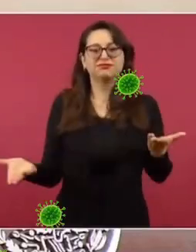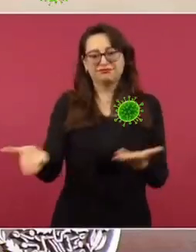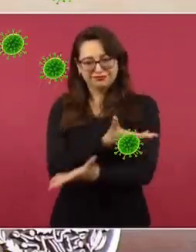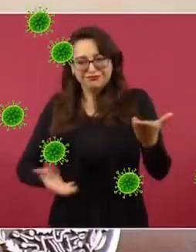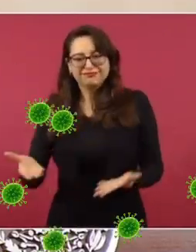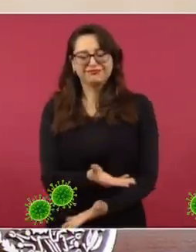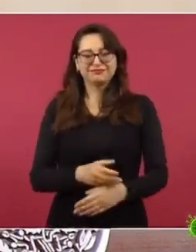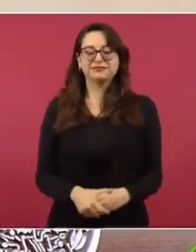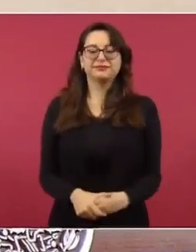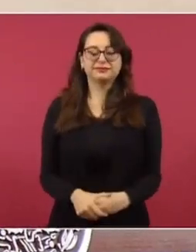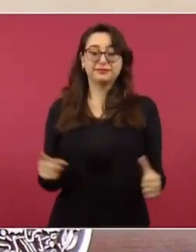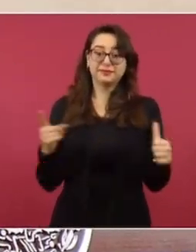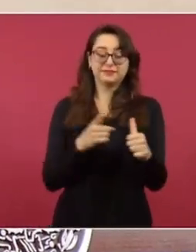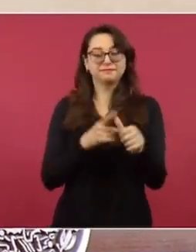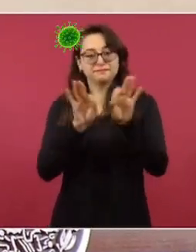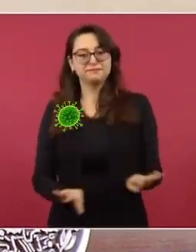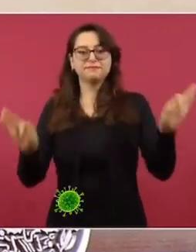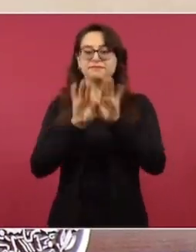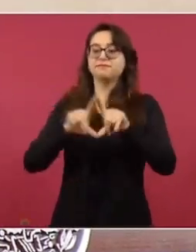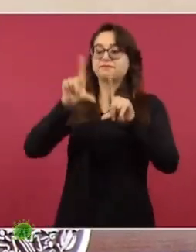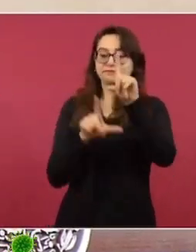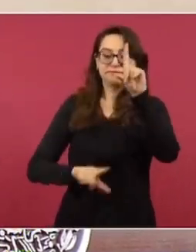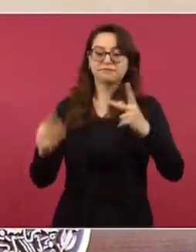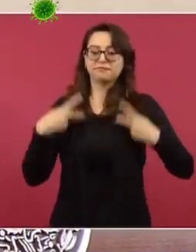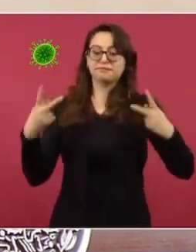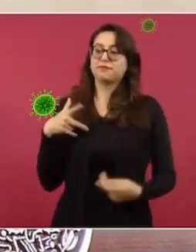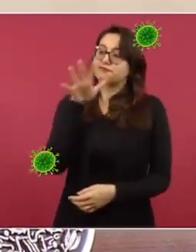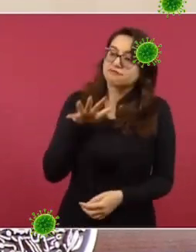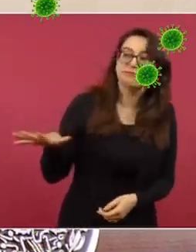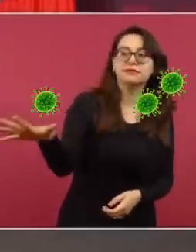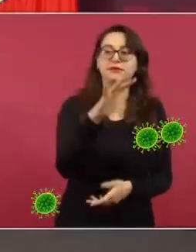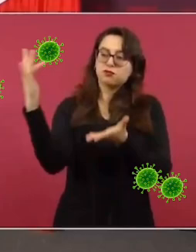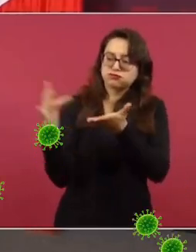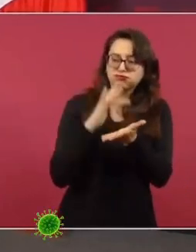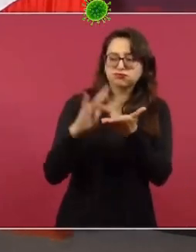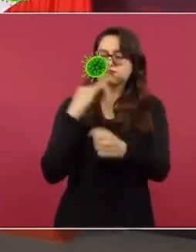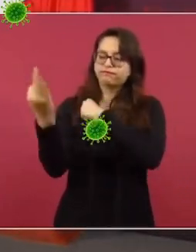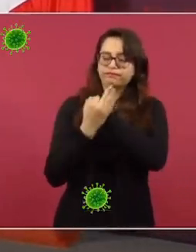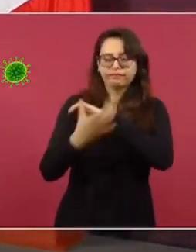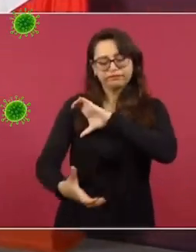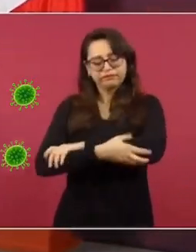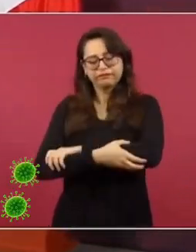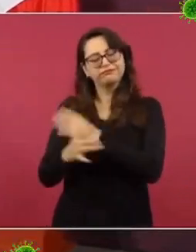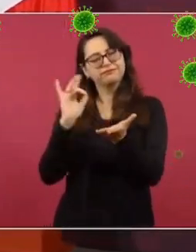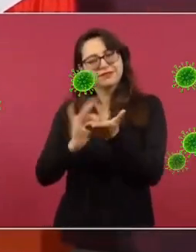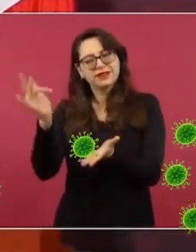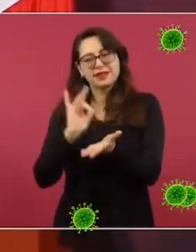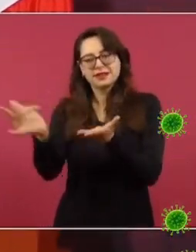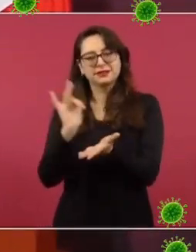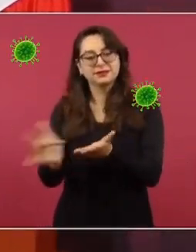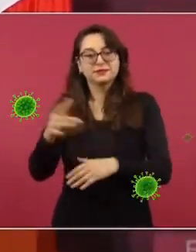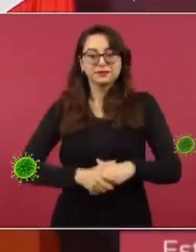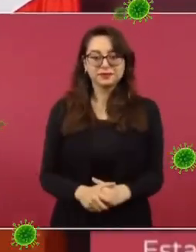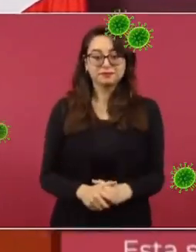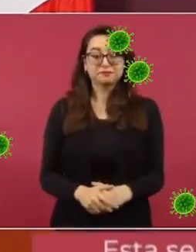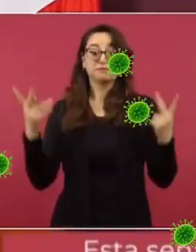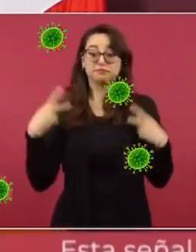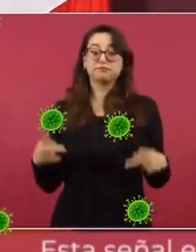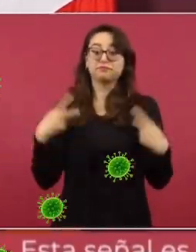al pueblo de México por su apoyo, su solidaridad. Si digo pueblo,